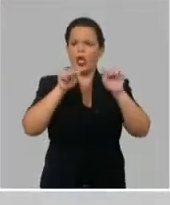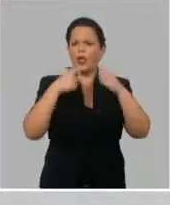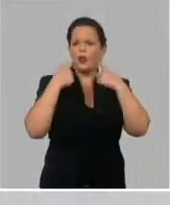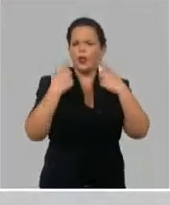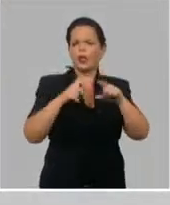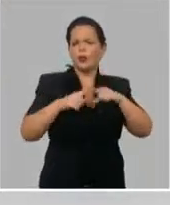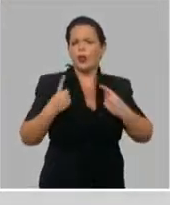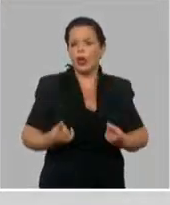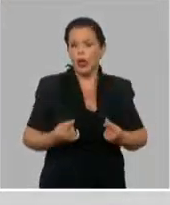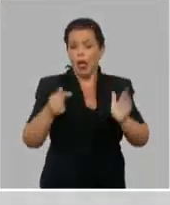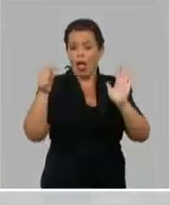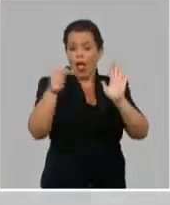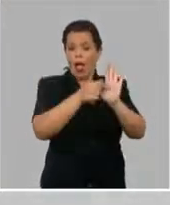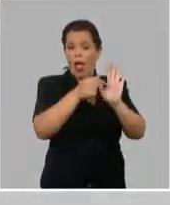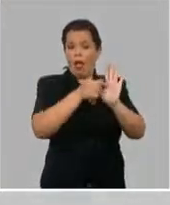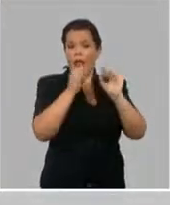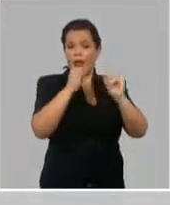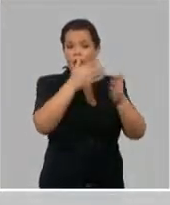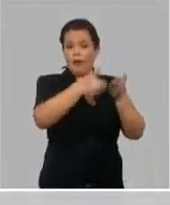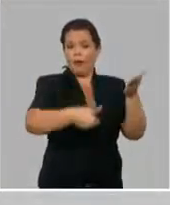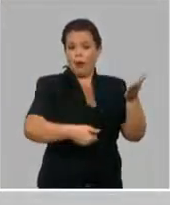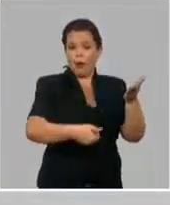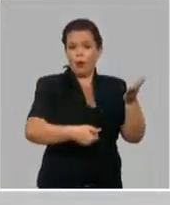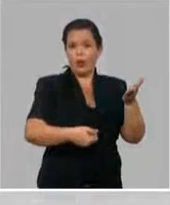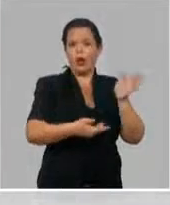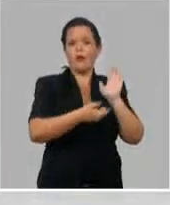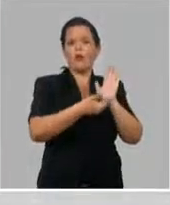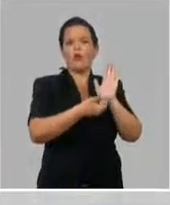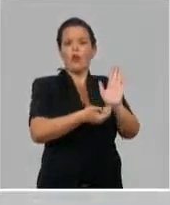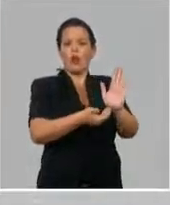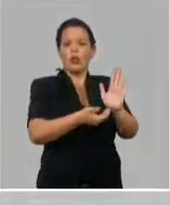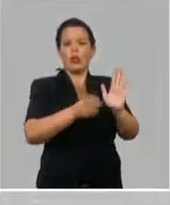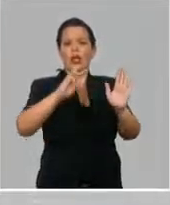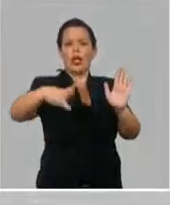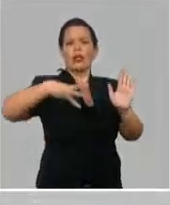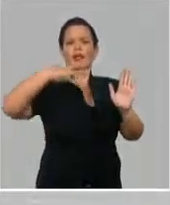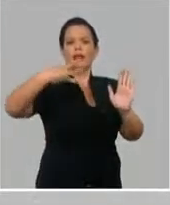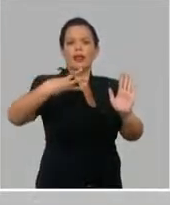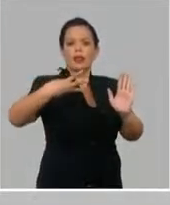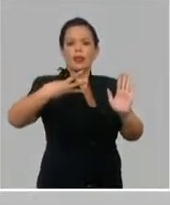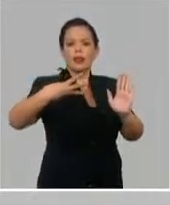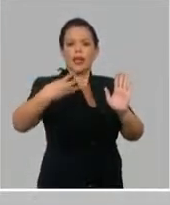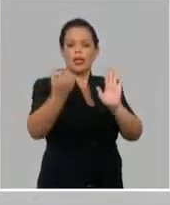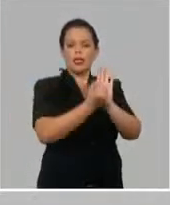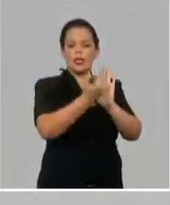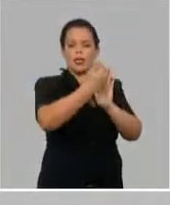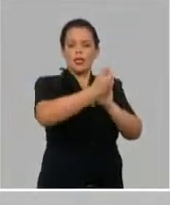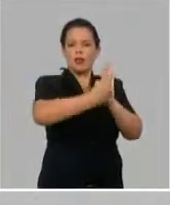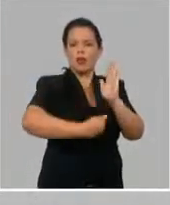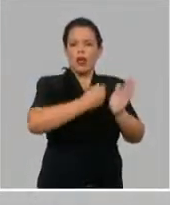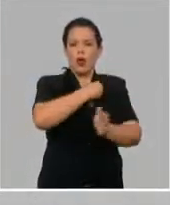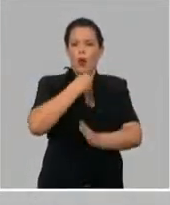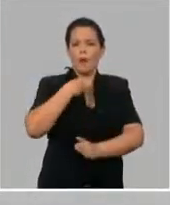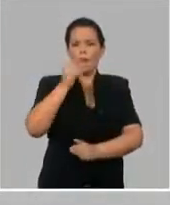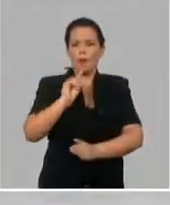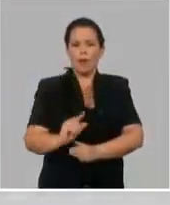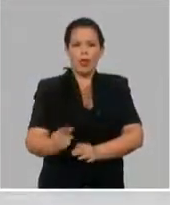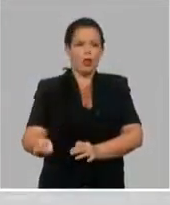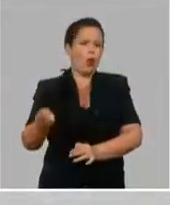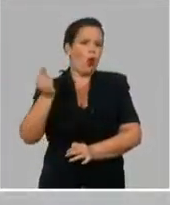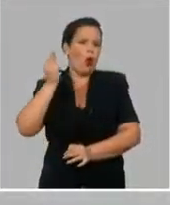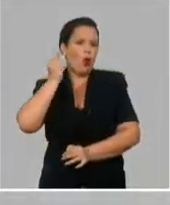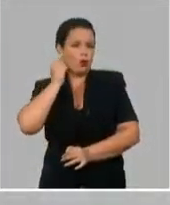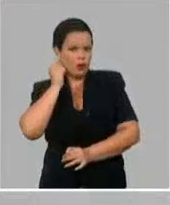hacen referencia a tres otros reportes, que los pongo en paralelo ahí. Uno lo mencionó ya, Johanna, que es un reporte interno del